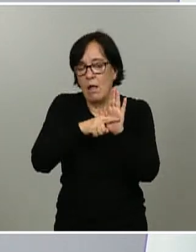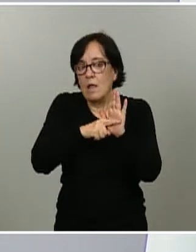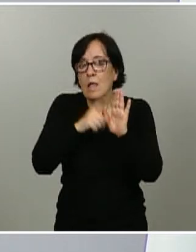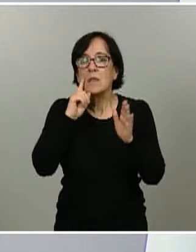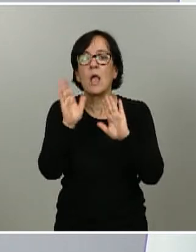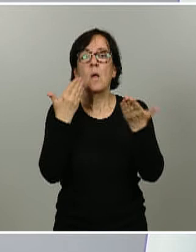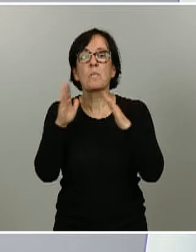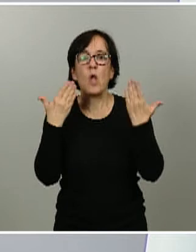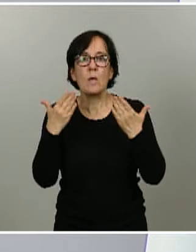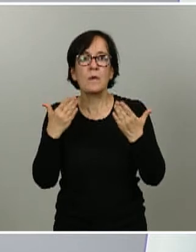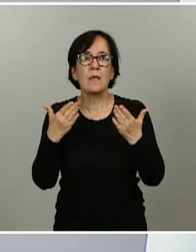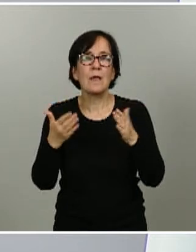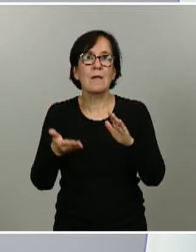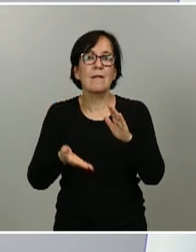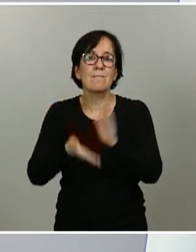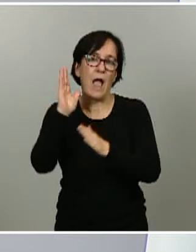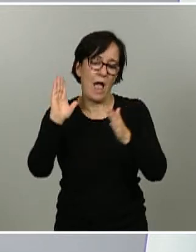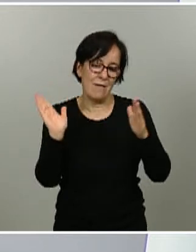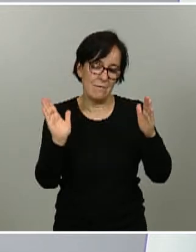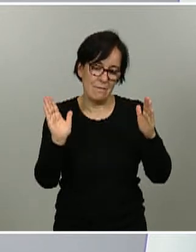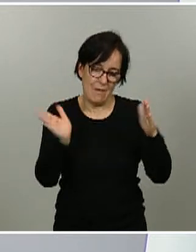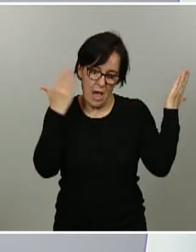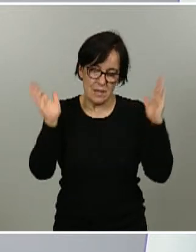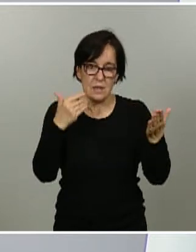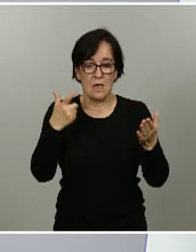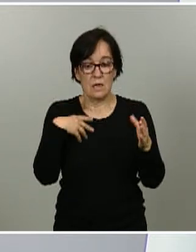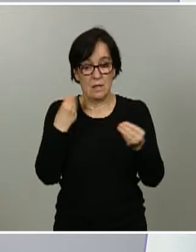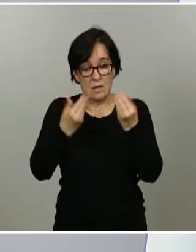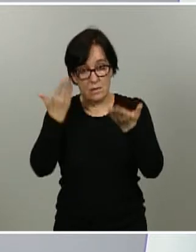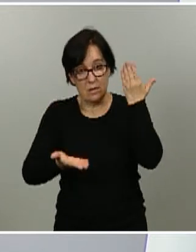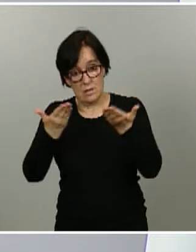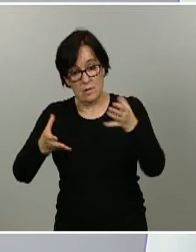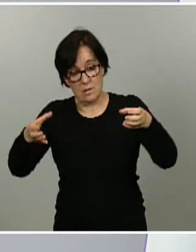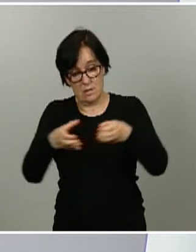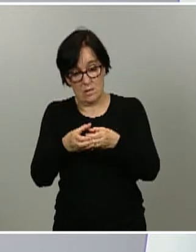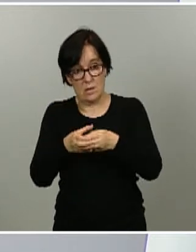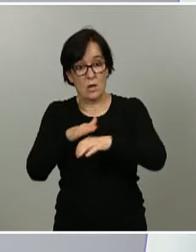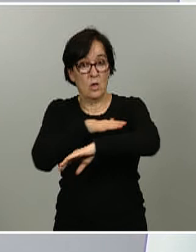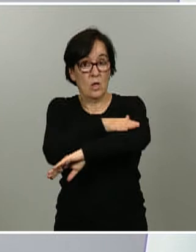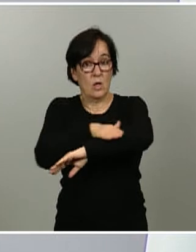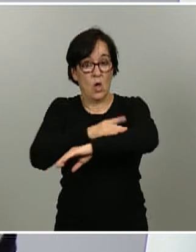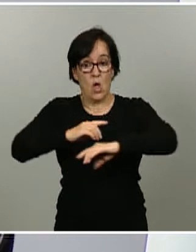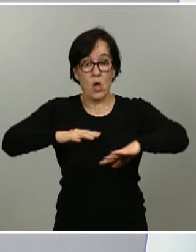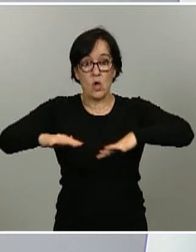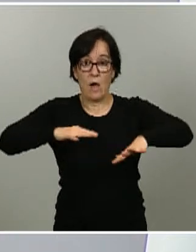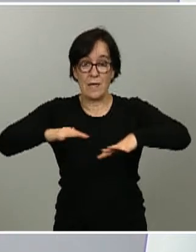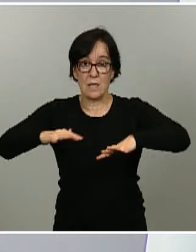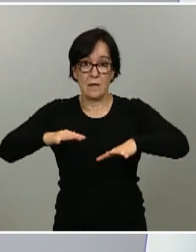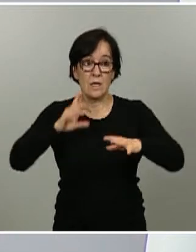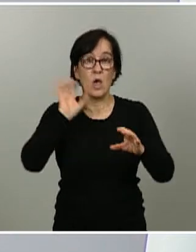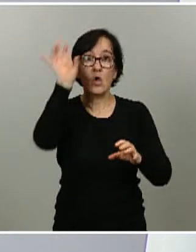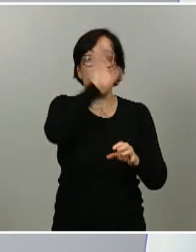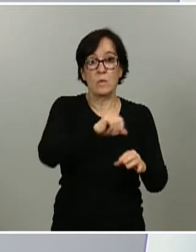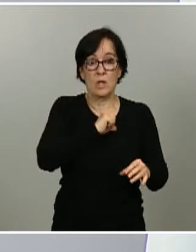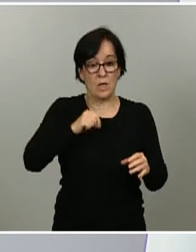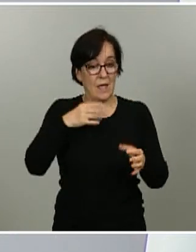progresión de fase y la evaluación conjunta que hacemos en el marco de la cogobernanza con las comunidades autónomas se basa en los criterios